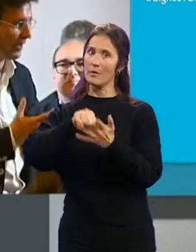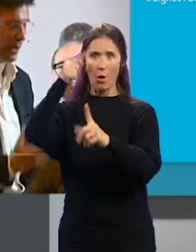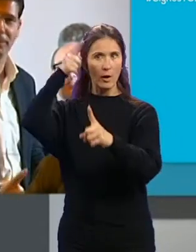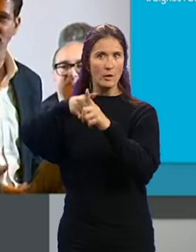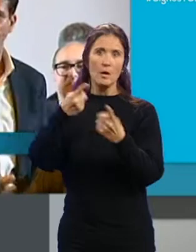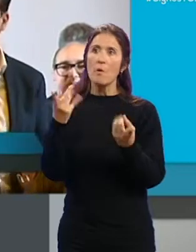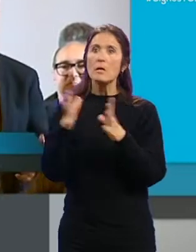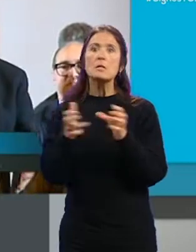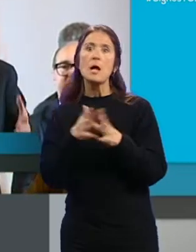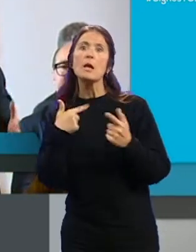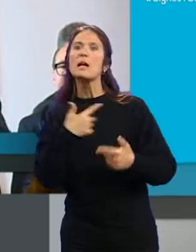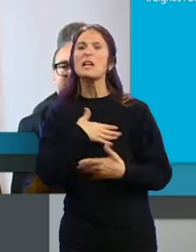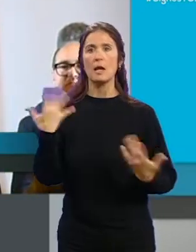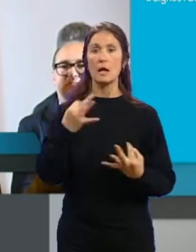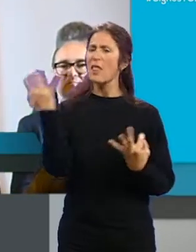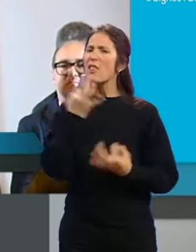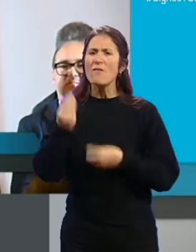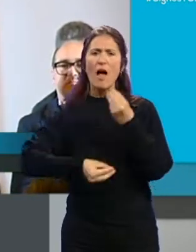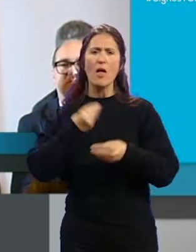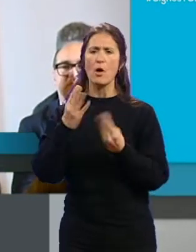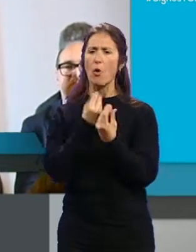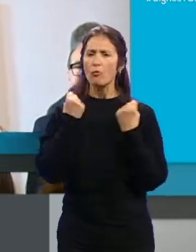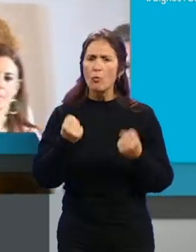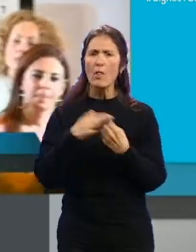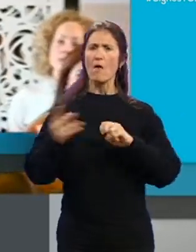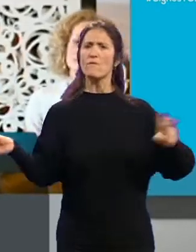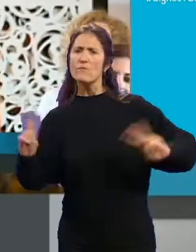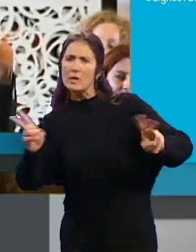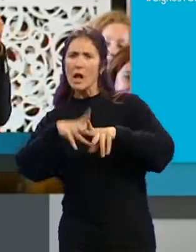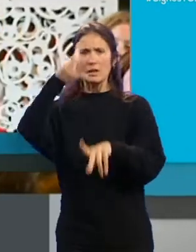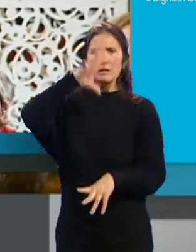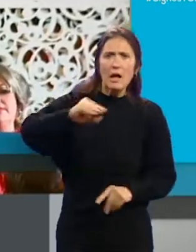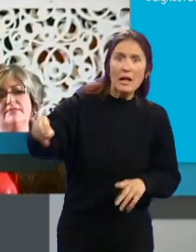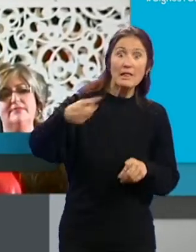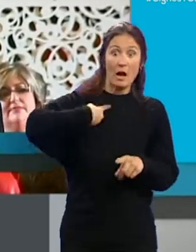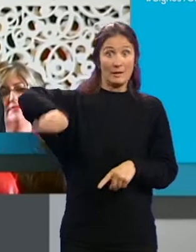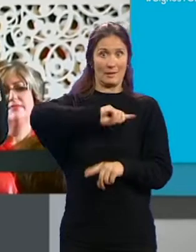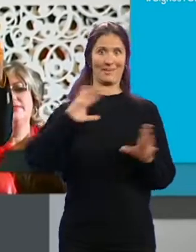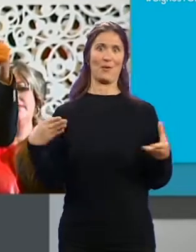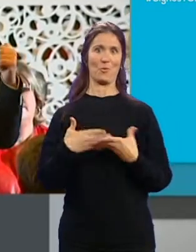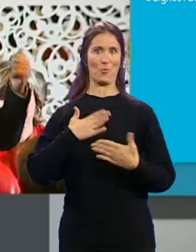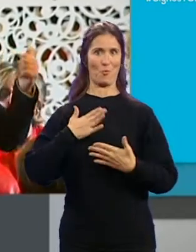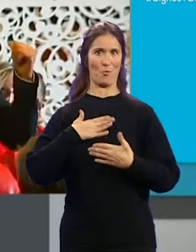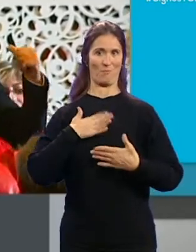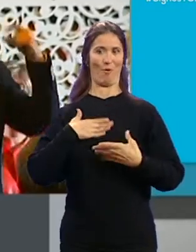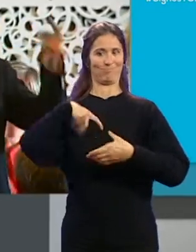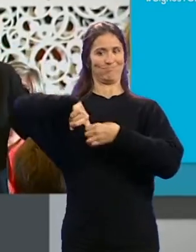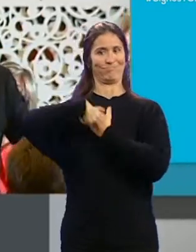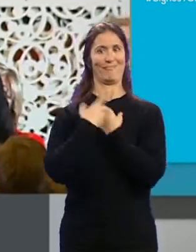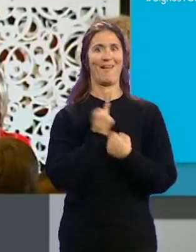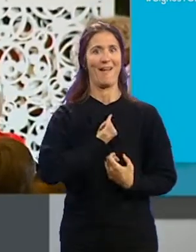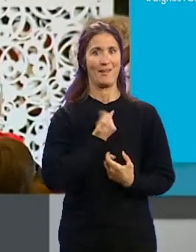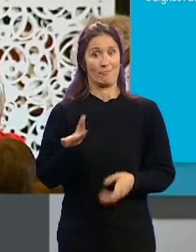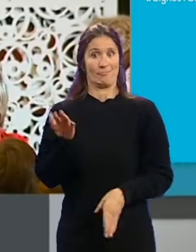aquello que le corresponde... ...tiene que hacerla además desde la fuerza, de la vitalidad... ...de la inteligencia, la que este grupo conforma... ...y la que